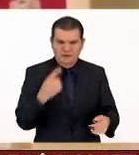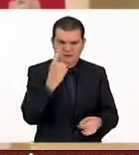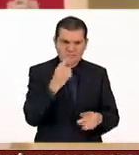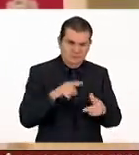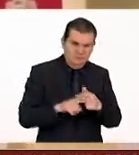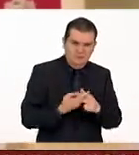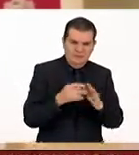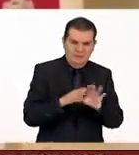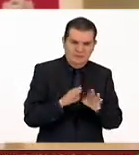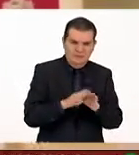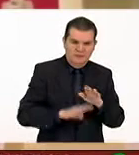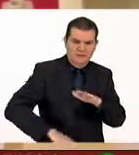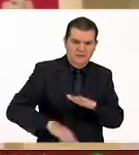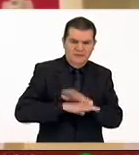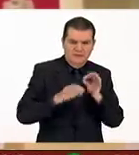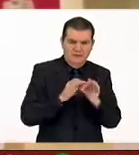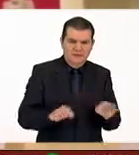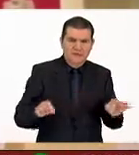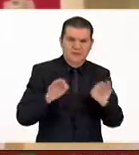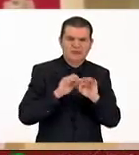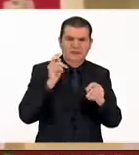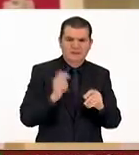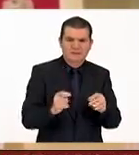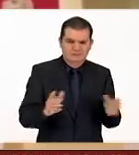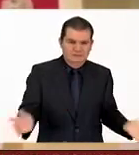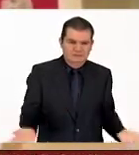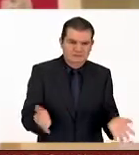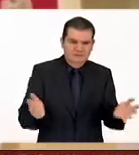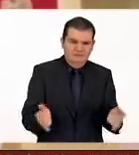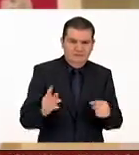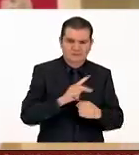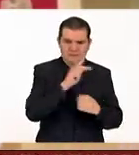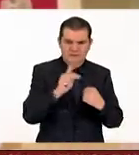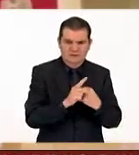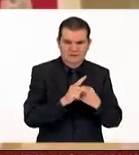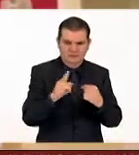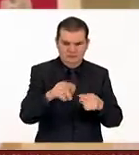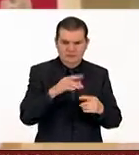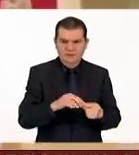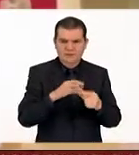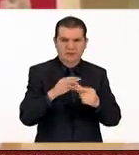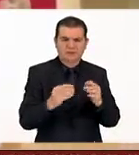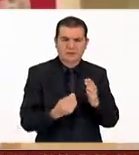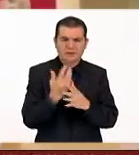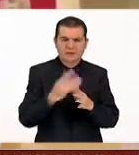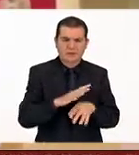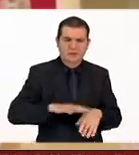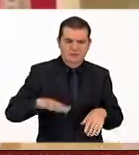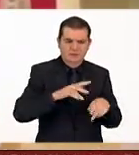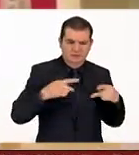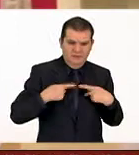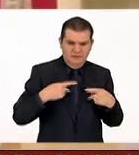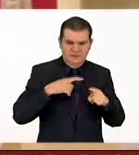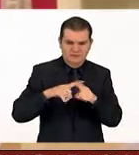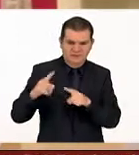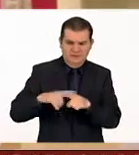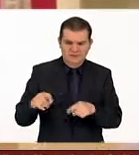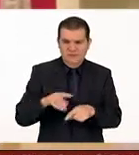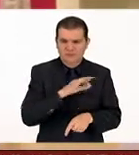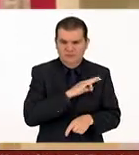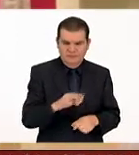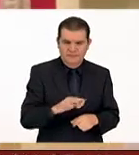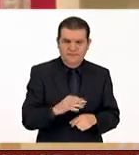una iniciativa enormemente valiosa en términos de la promoción del país y su presentación a un público tan diverso como es posible.